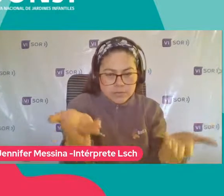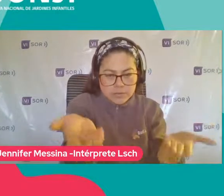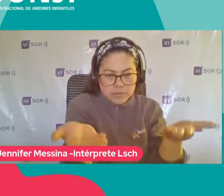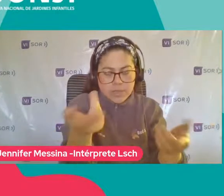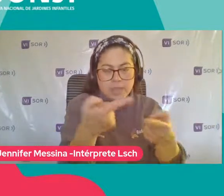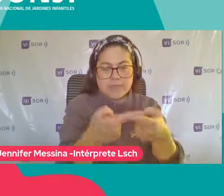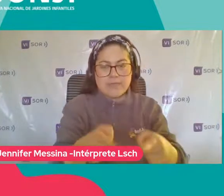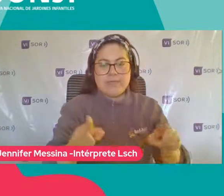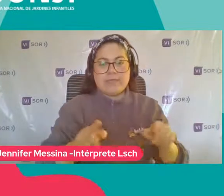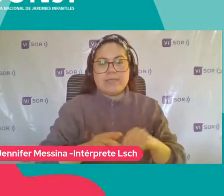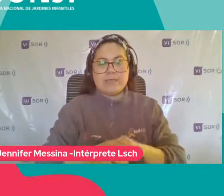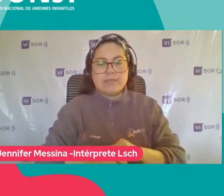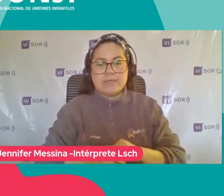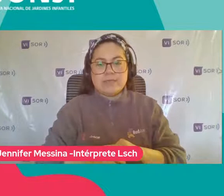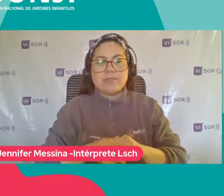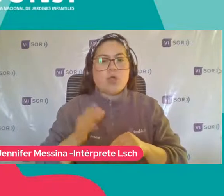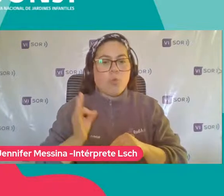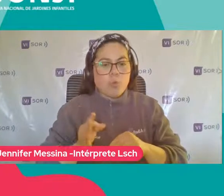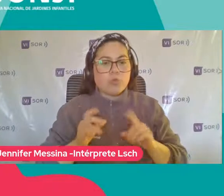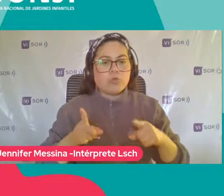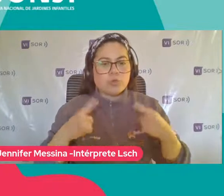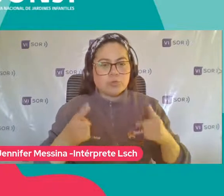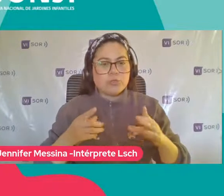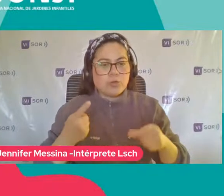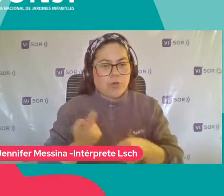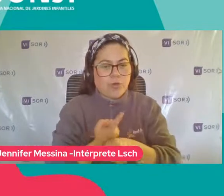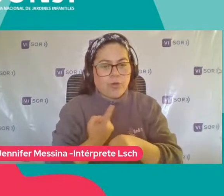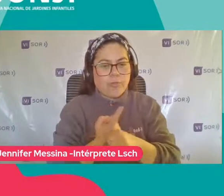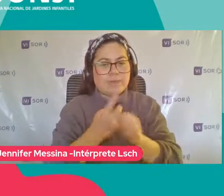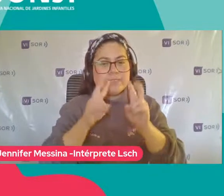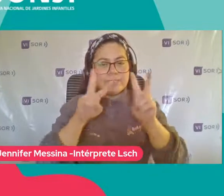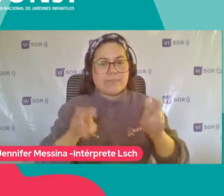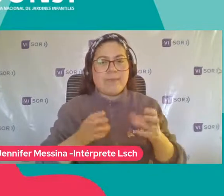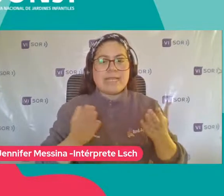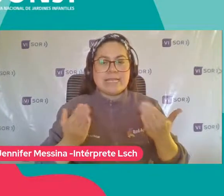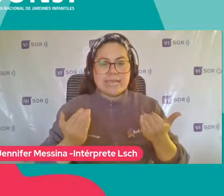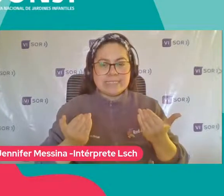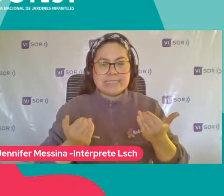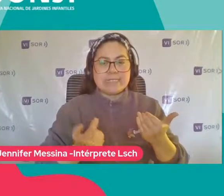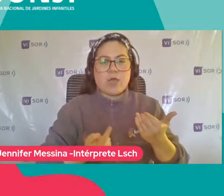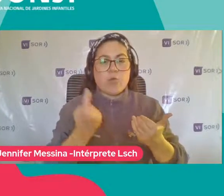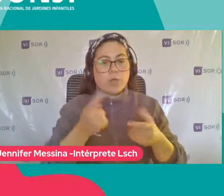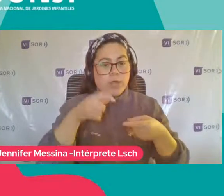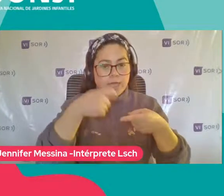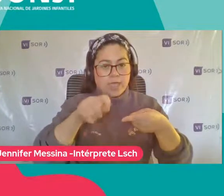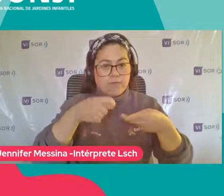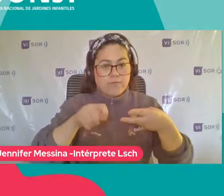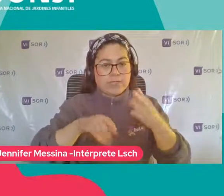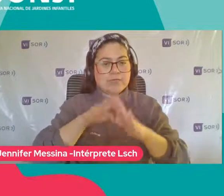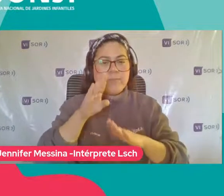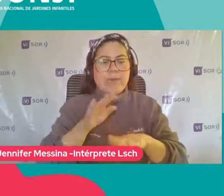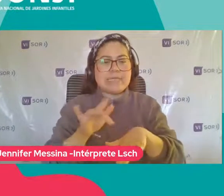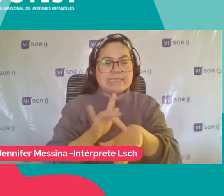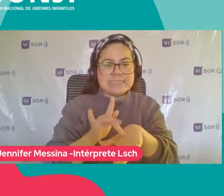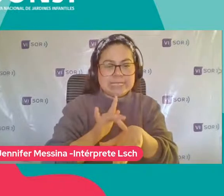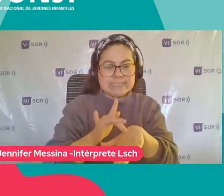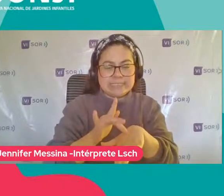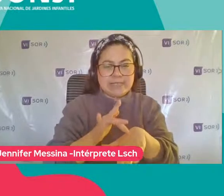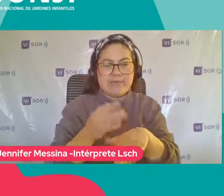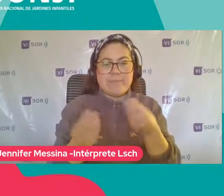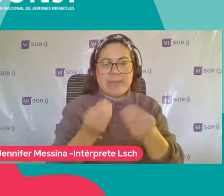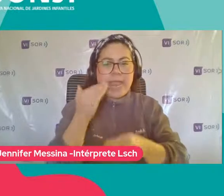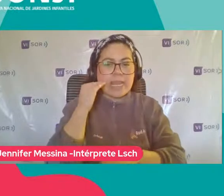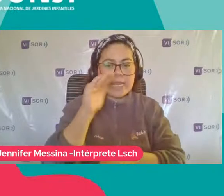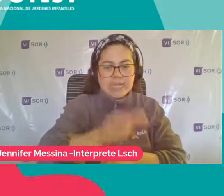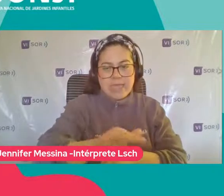Justamente Se está hablando De esta necesidad De generar Una evaluación Que pueda ser Mucho más sensible En edades tempranas Para niñas